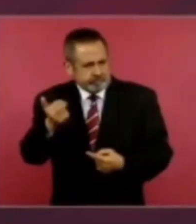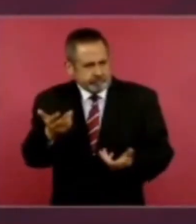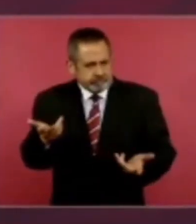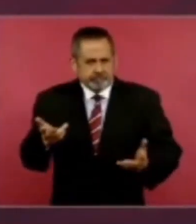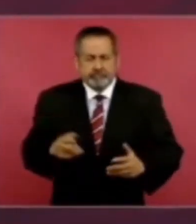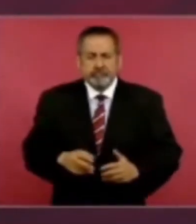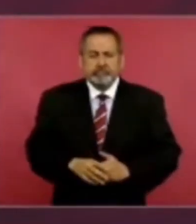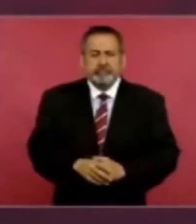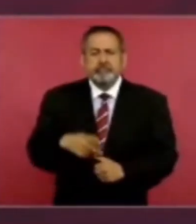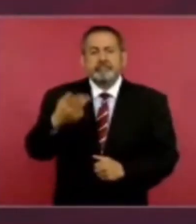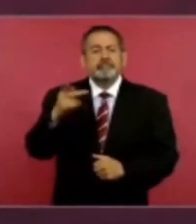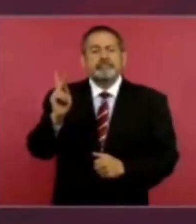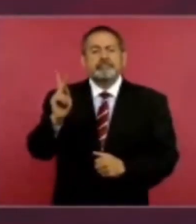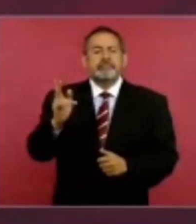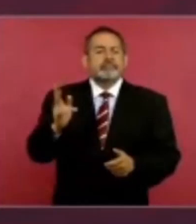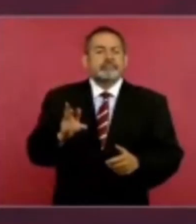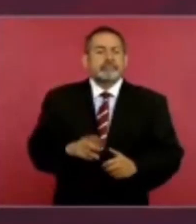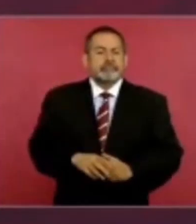Pero